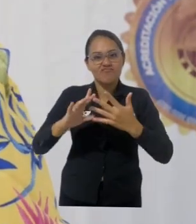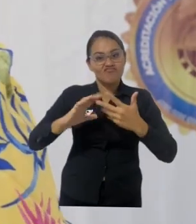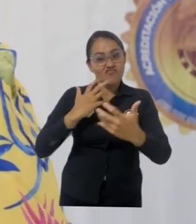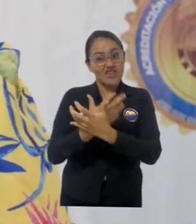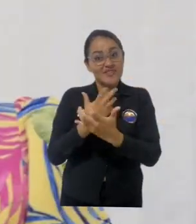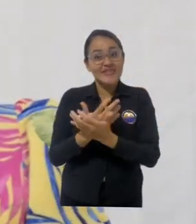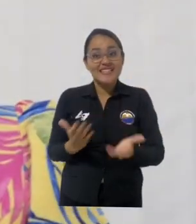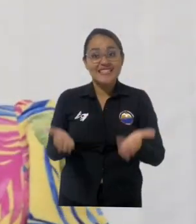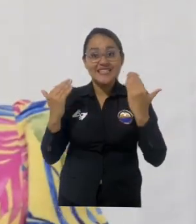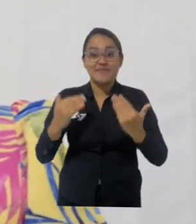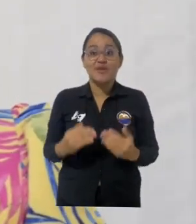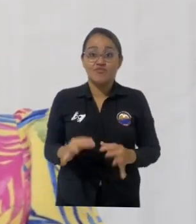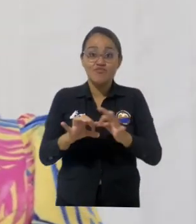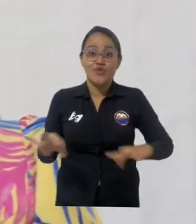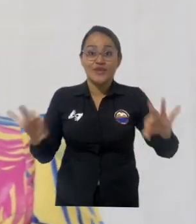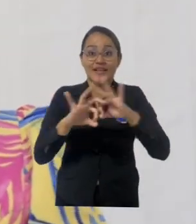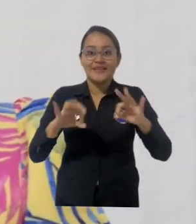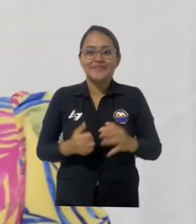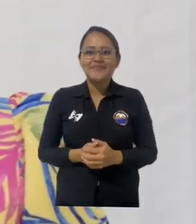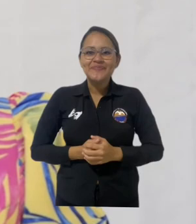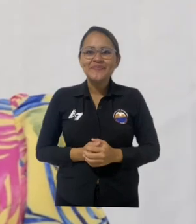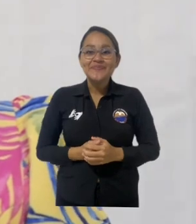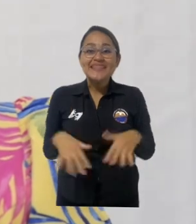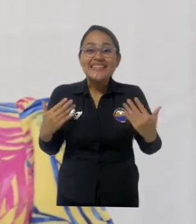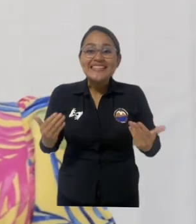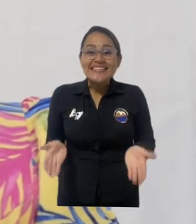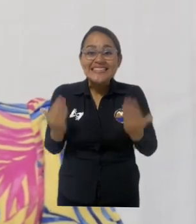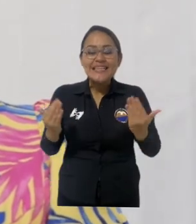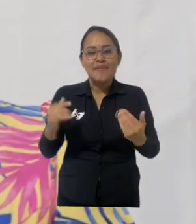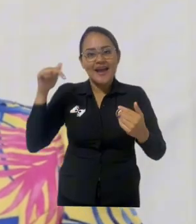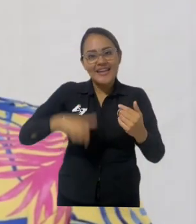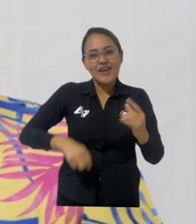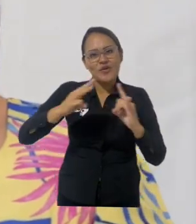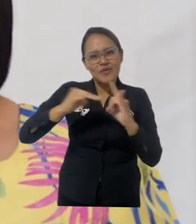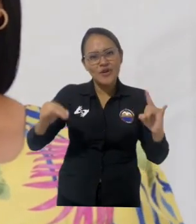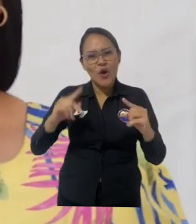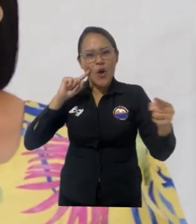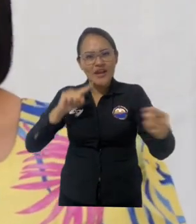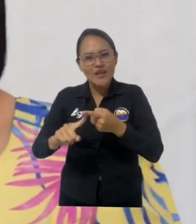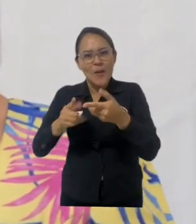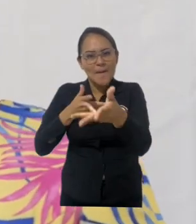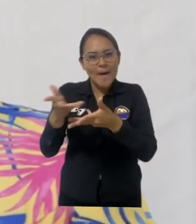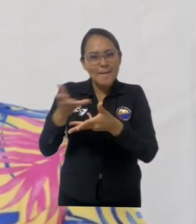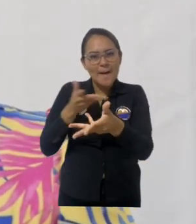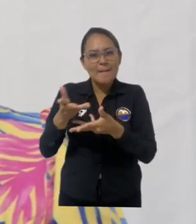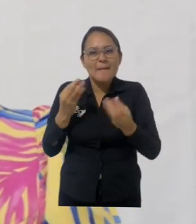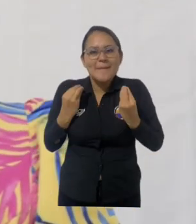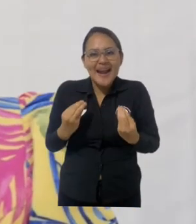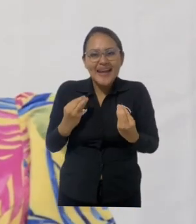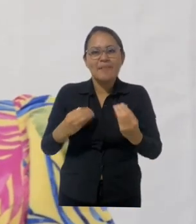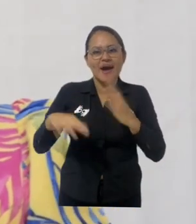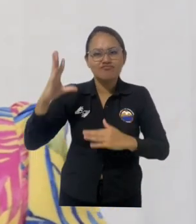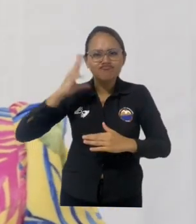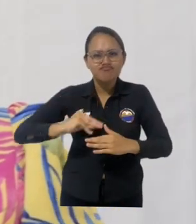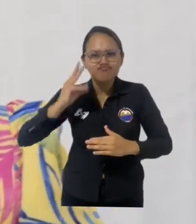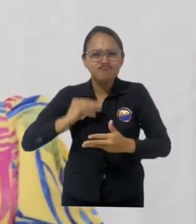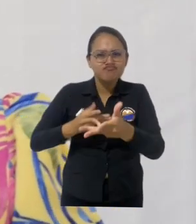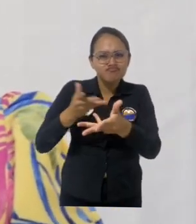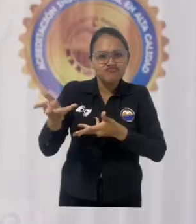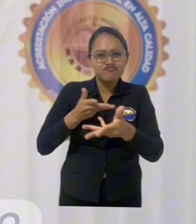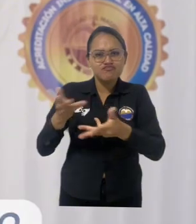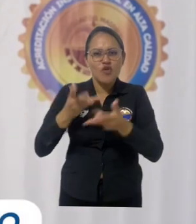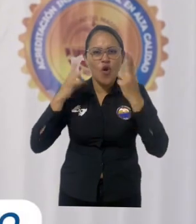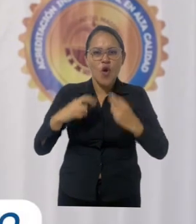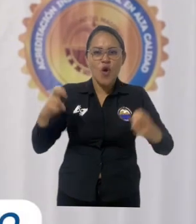Universidad del Sinú, como actividades de preseminario, dando esa evidencia científica y ese soporte a este importante